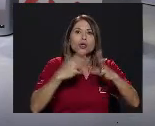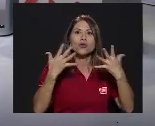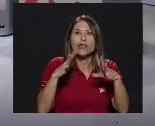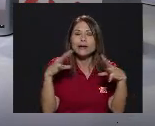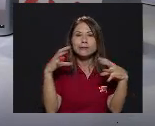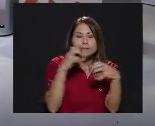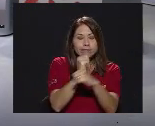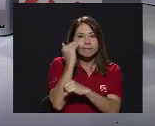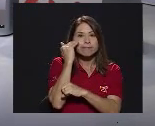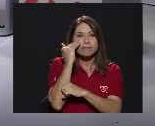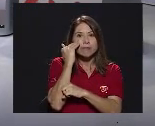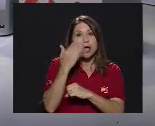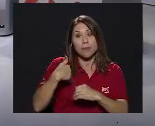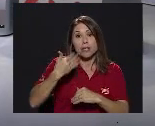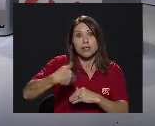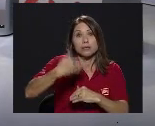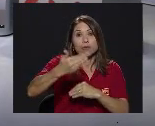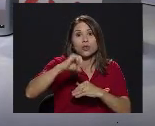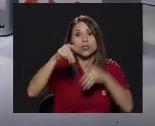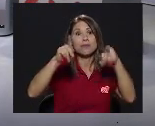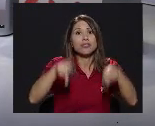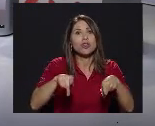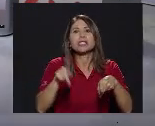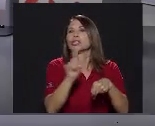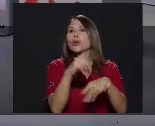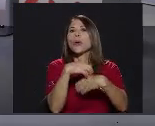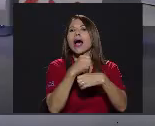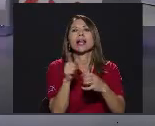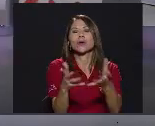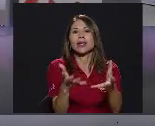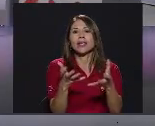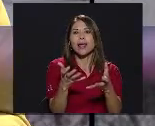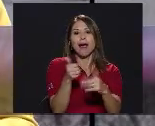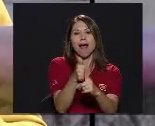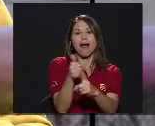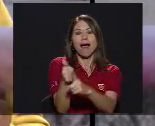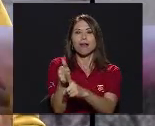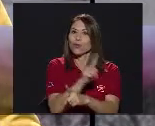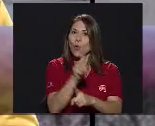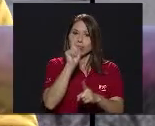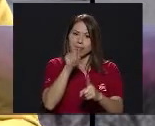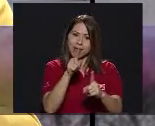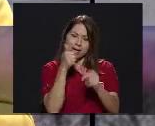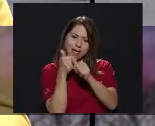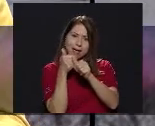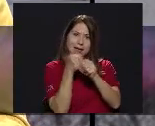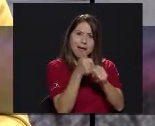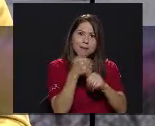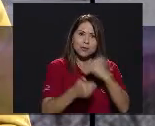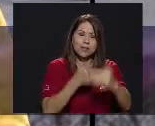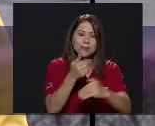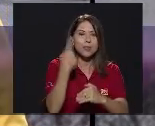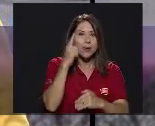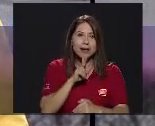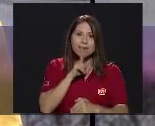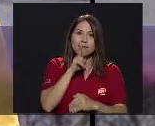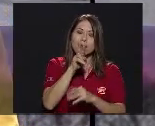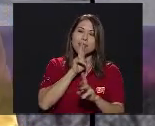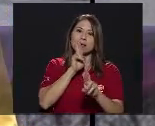ya luego Las personas que vengan No hagan lo que quieran Sino que tienen que seguir El procedimiento Para que realmente Tenga un impacto